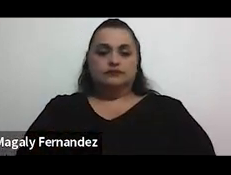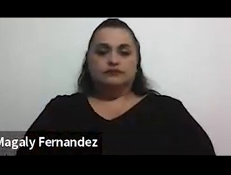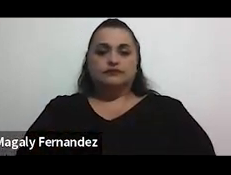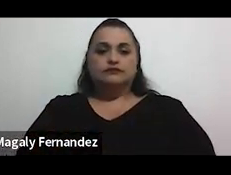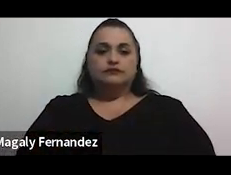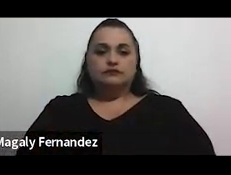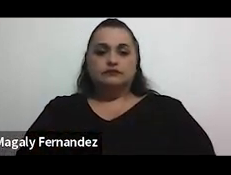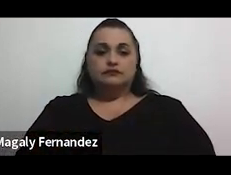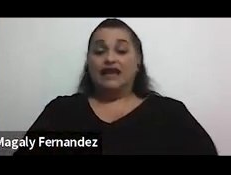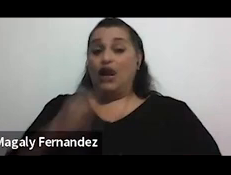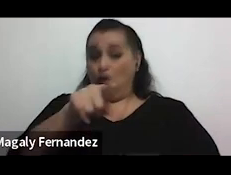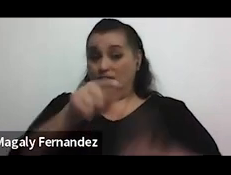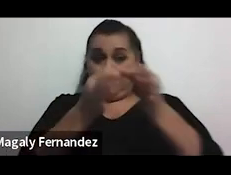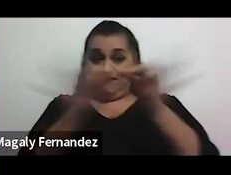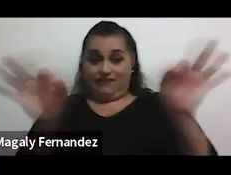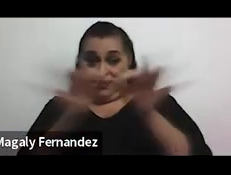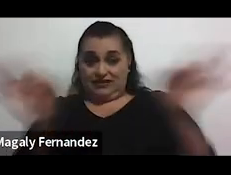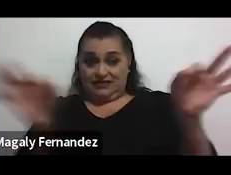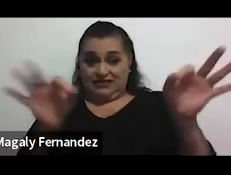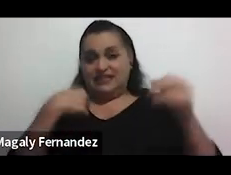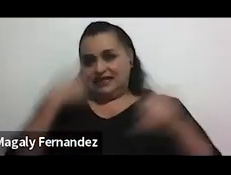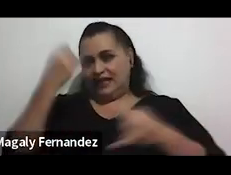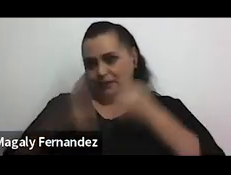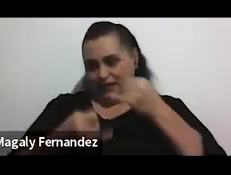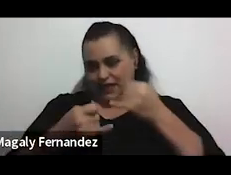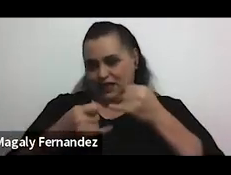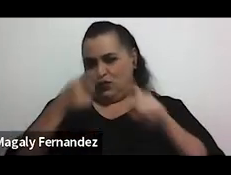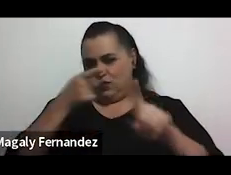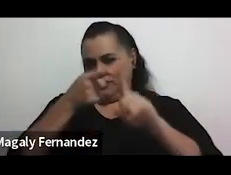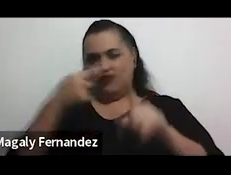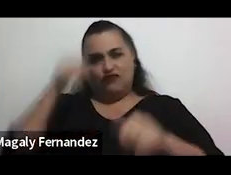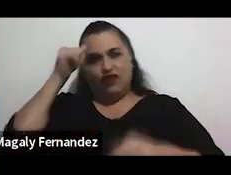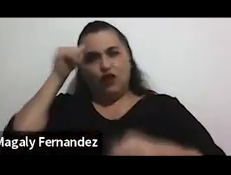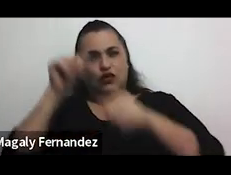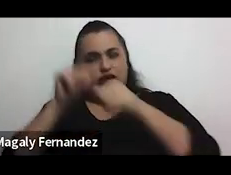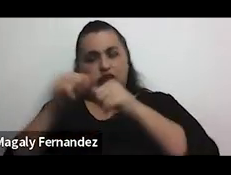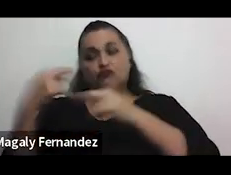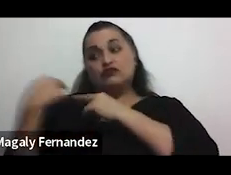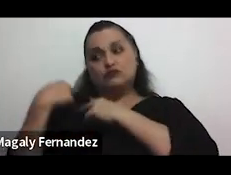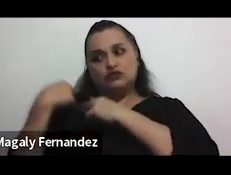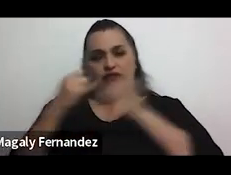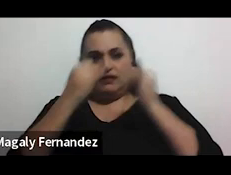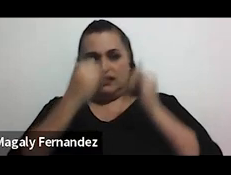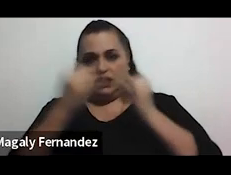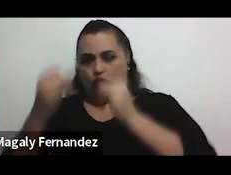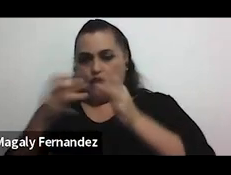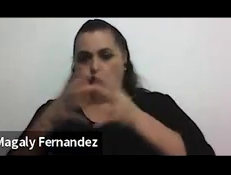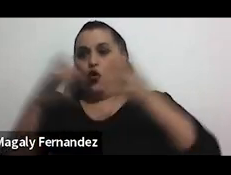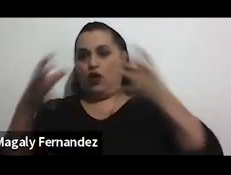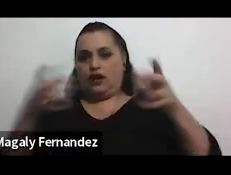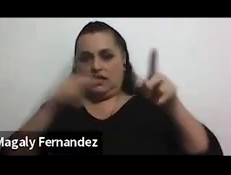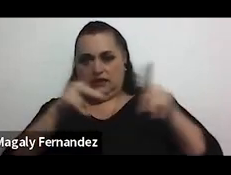y con esta frase cierro precisamente recordando esa responsabilidad individual y colectiva que tenemos